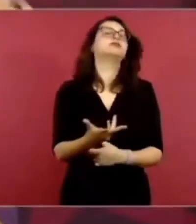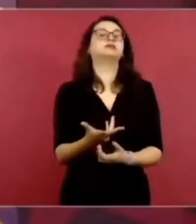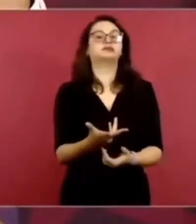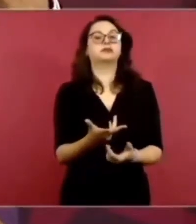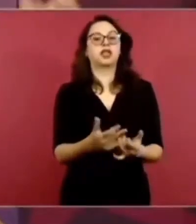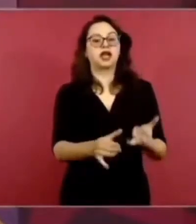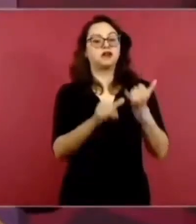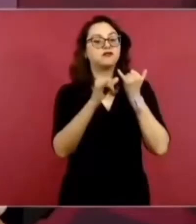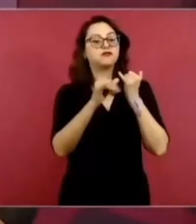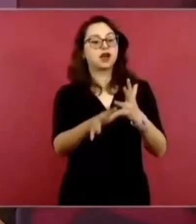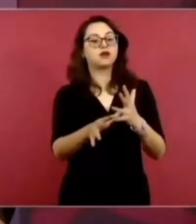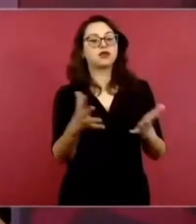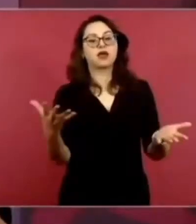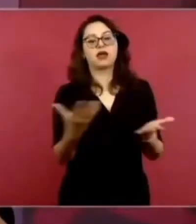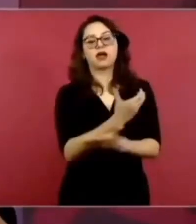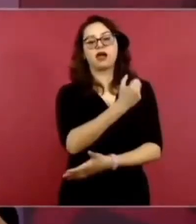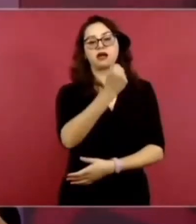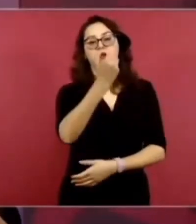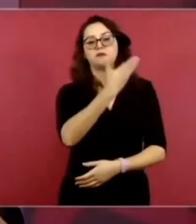88 para imponer a Salinas